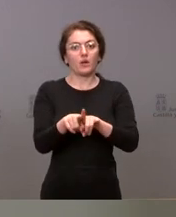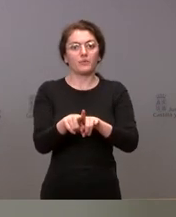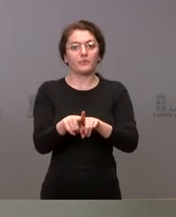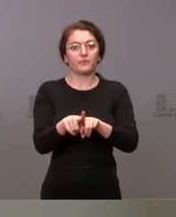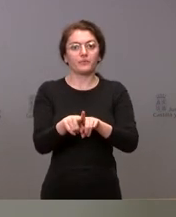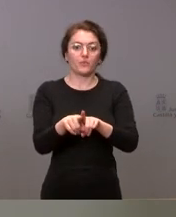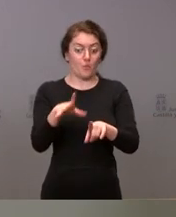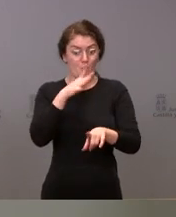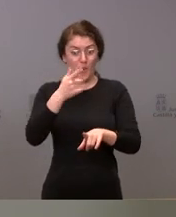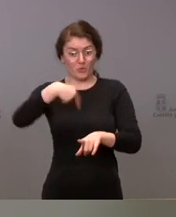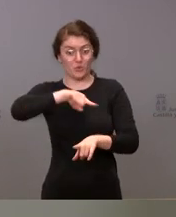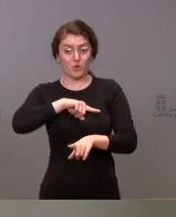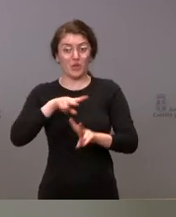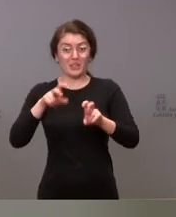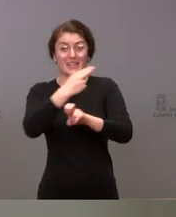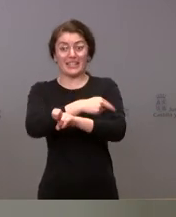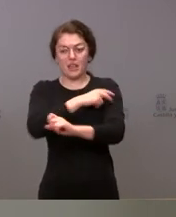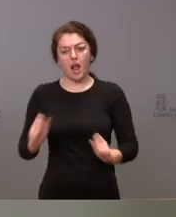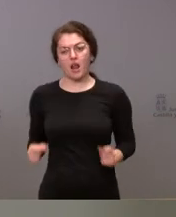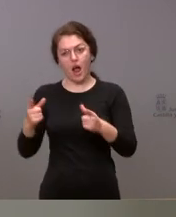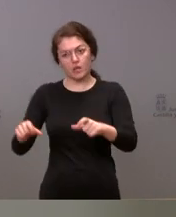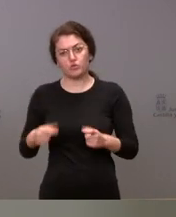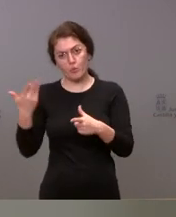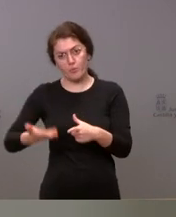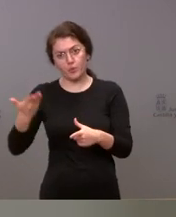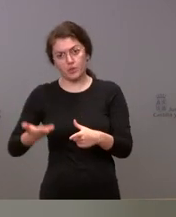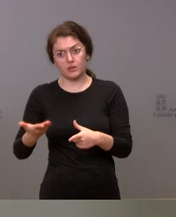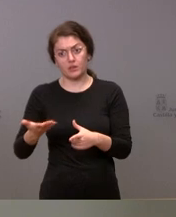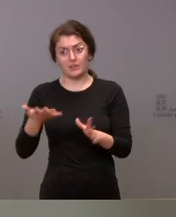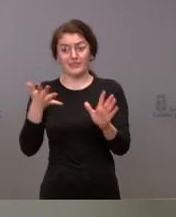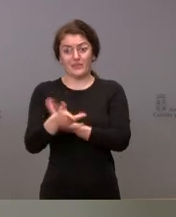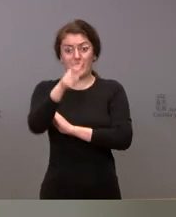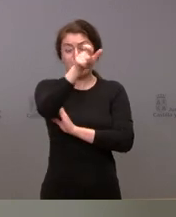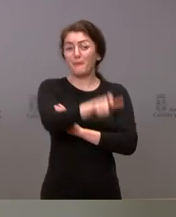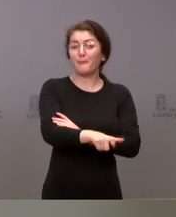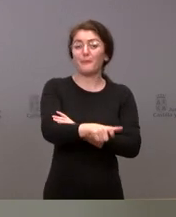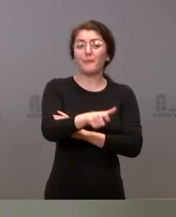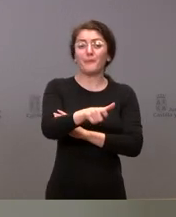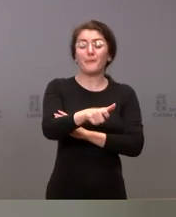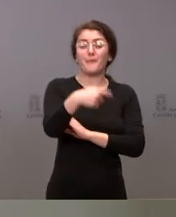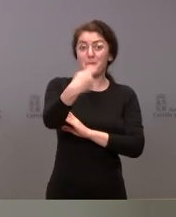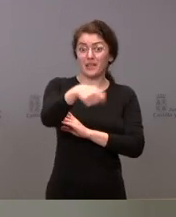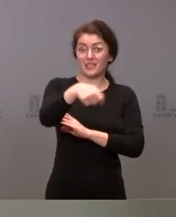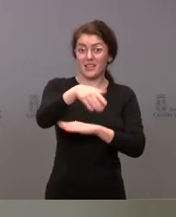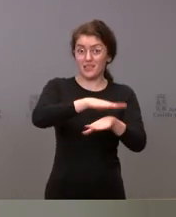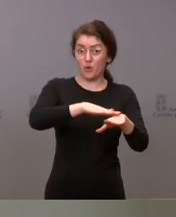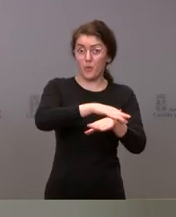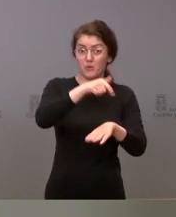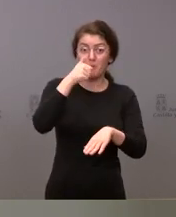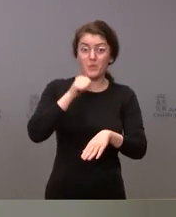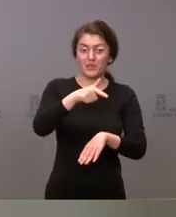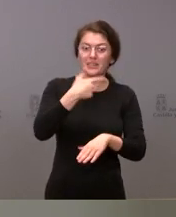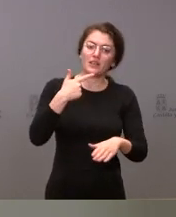gasto sanitario inducido por el COVID y tal y como se comprometió el presidente del Gobierno en la última conferencia de